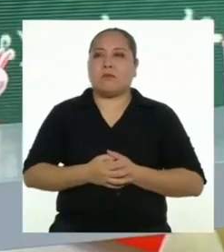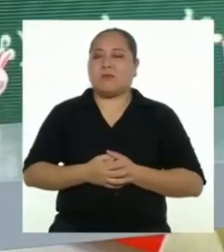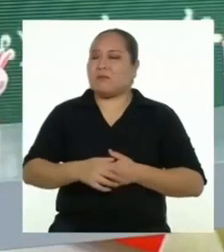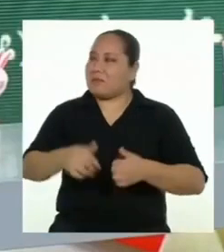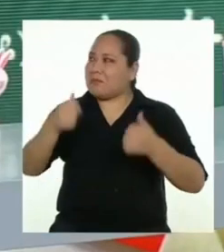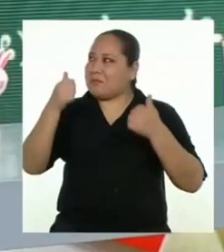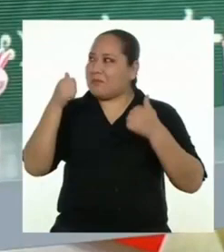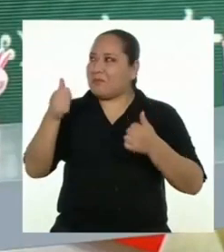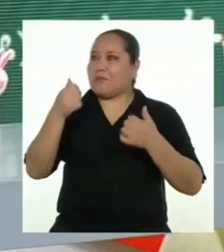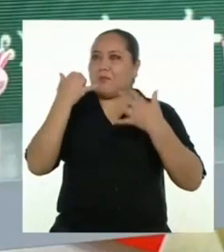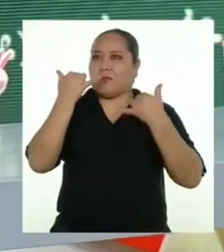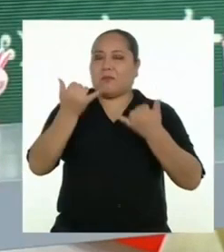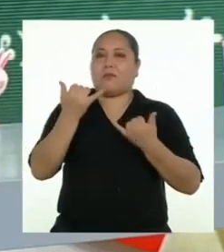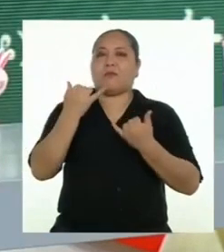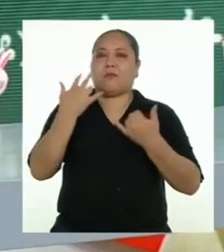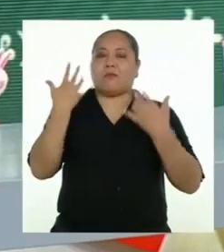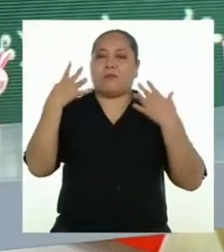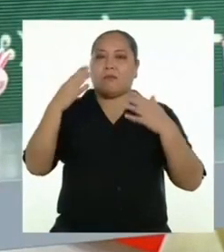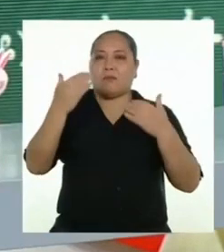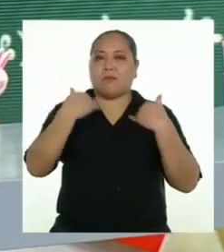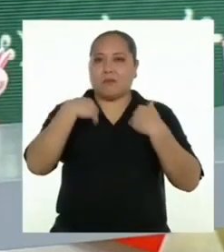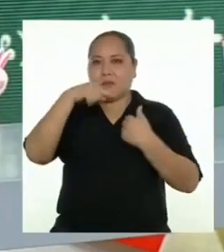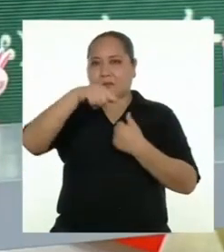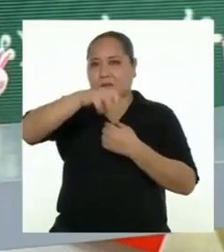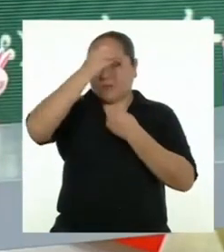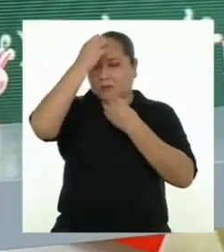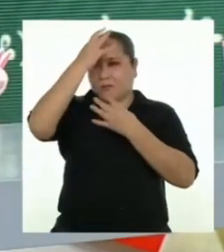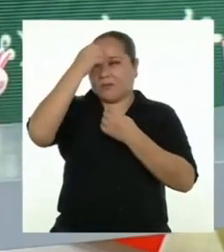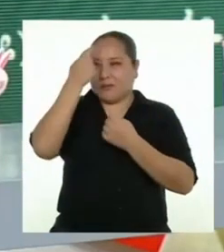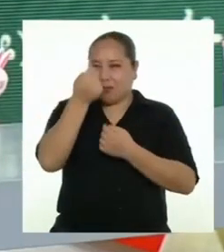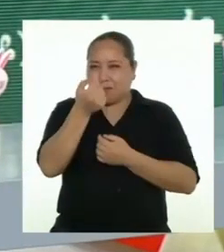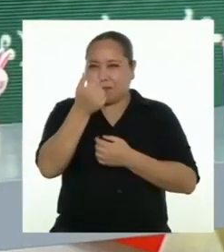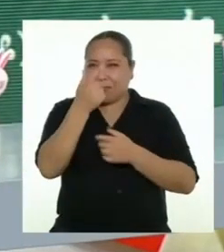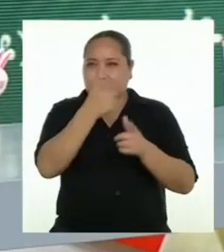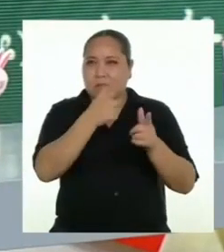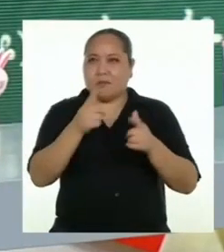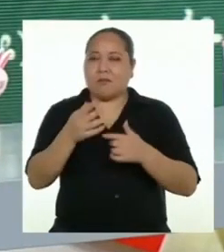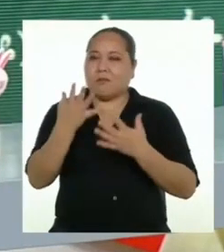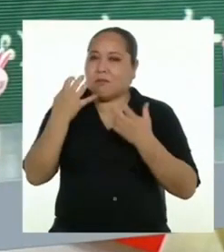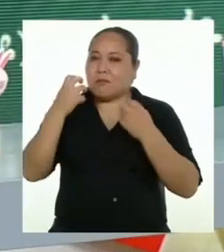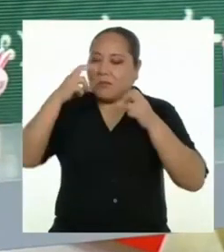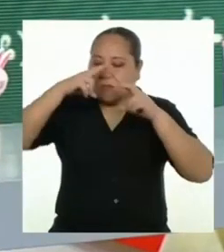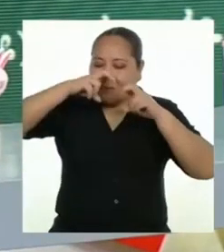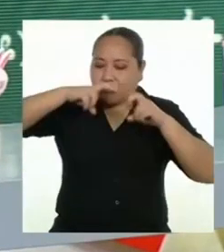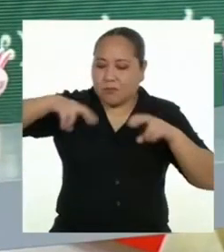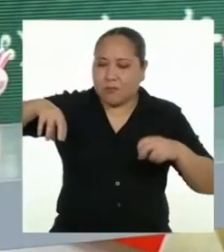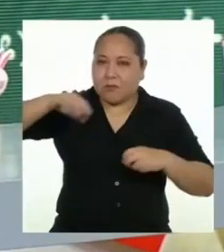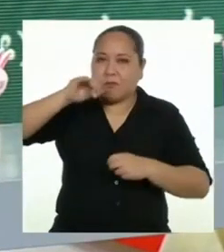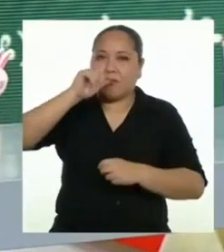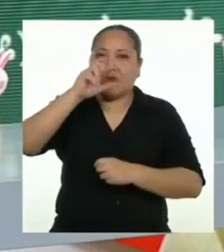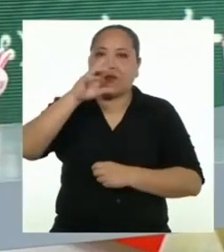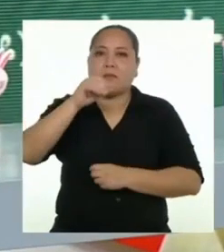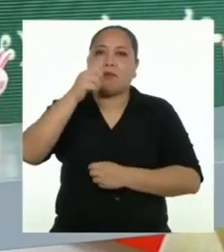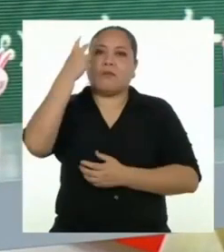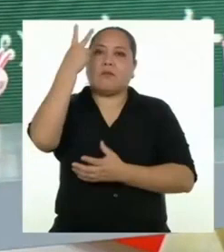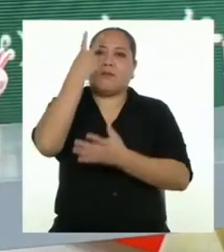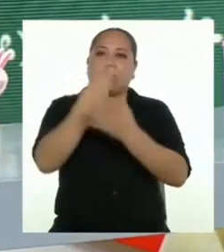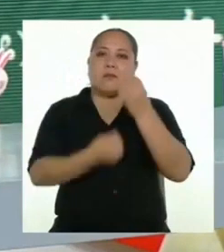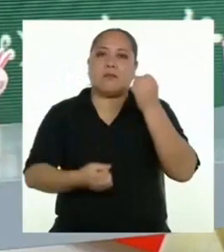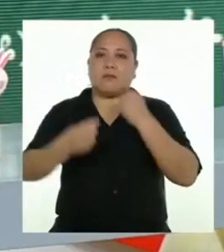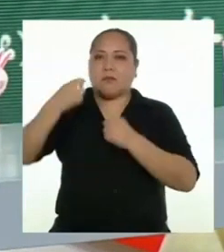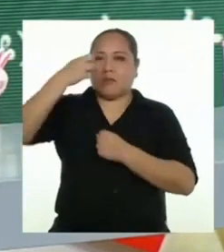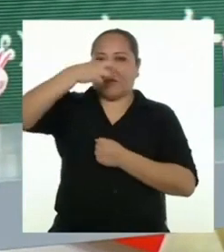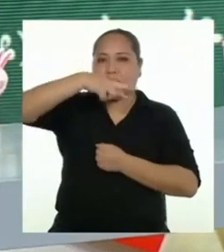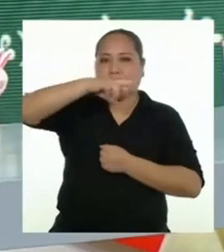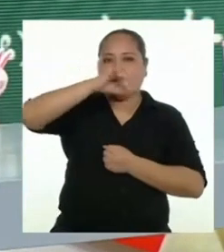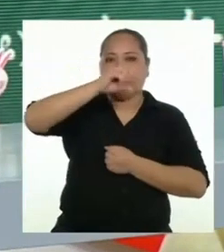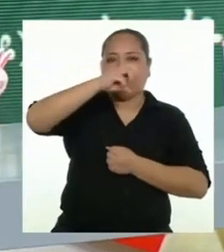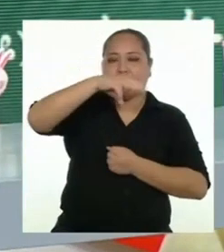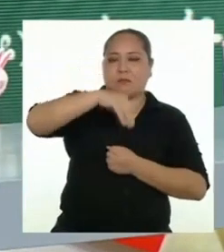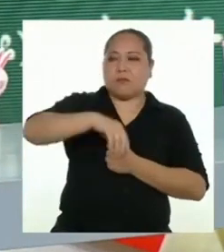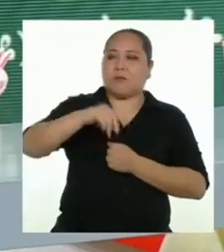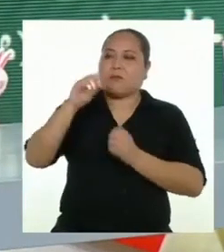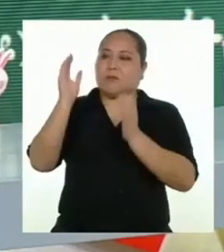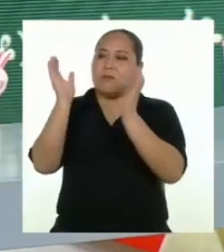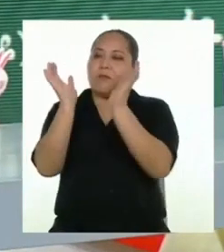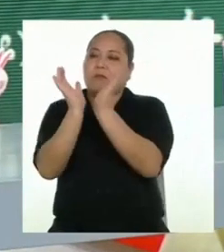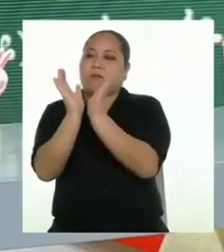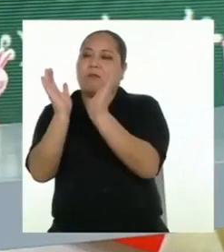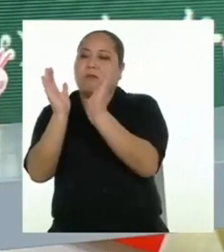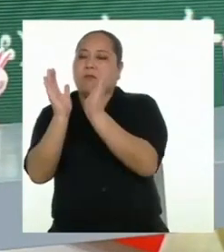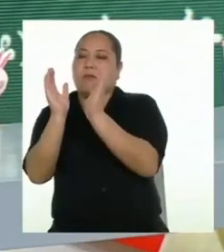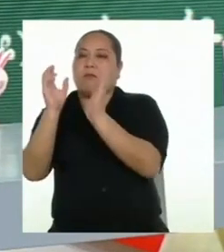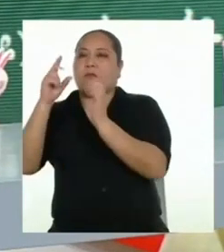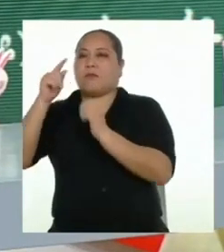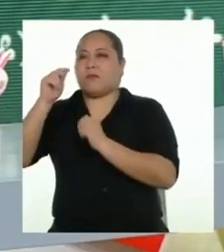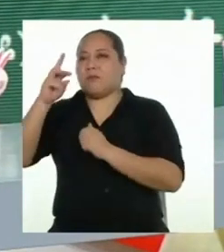Genial. Ahora que tenemos estos datos casi listos, quisiera analizar el área de ambos prismas. El prisma trapezoidal